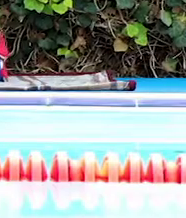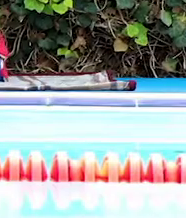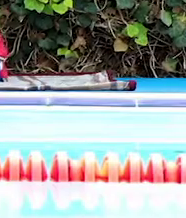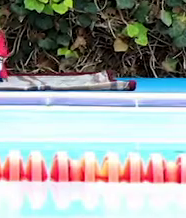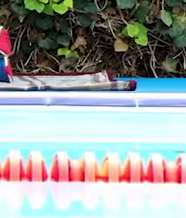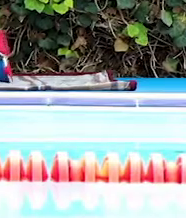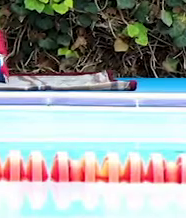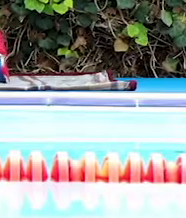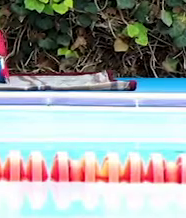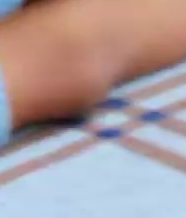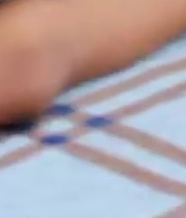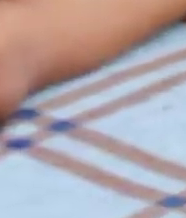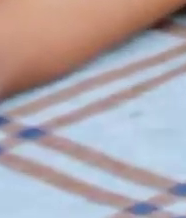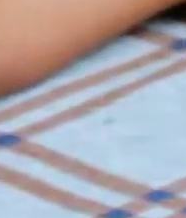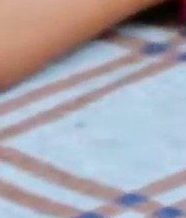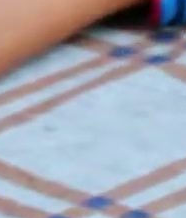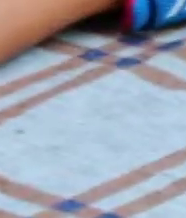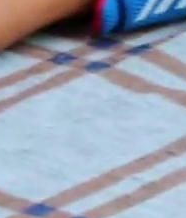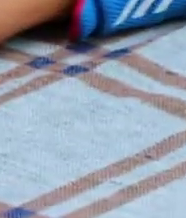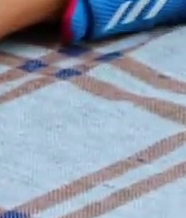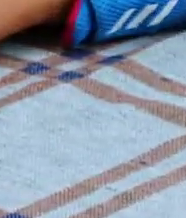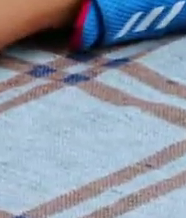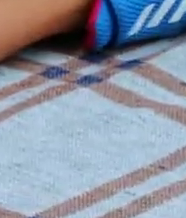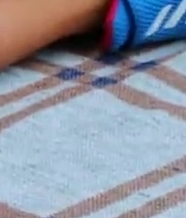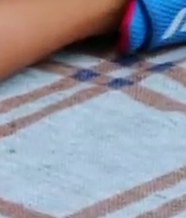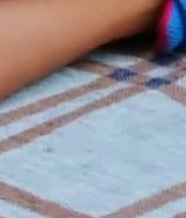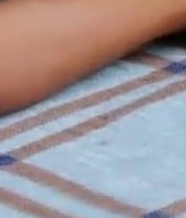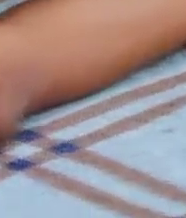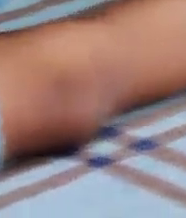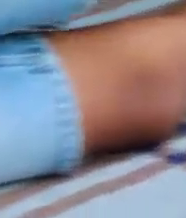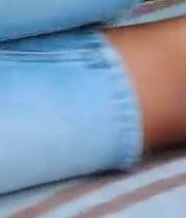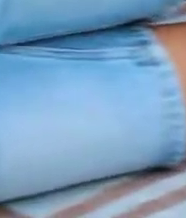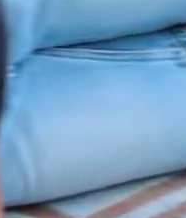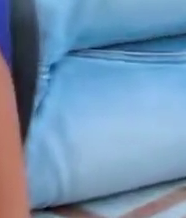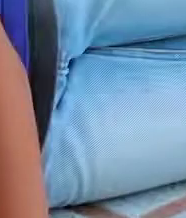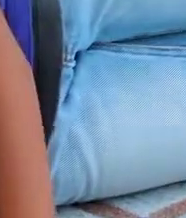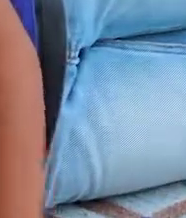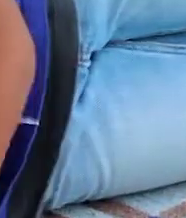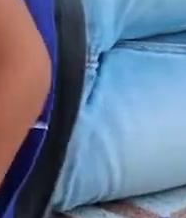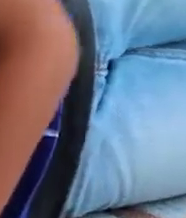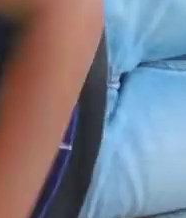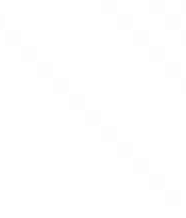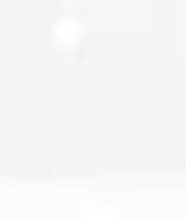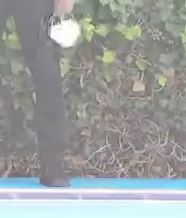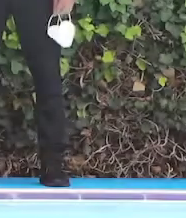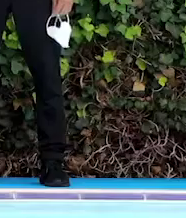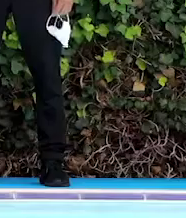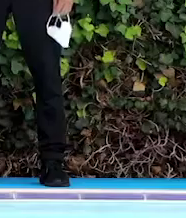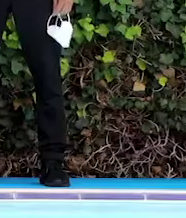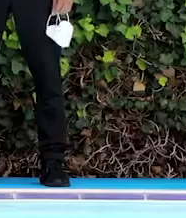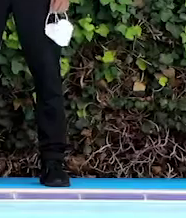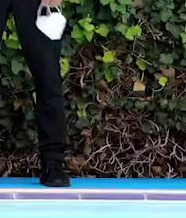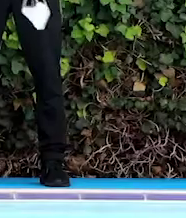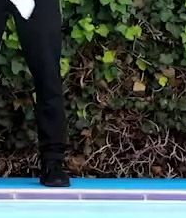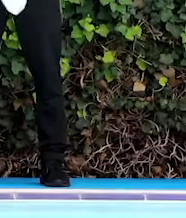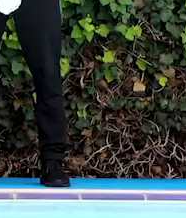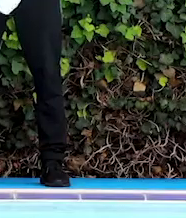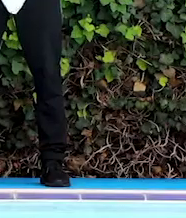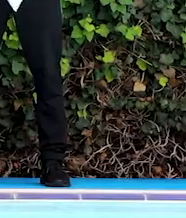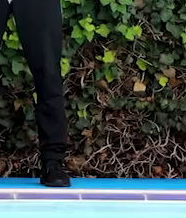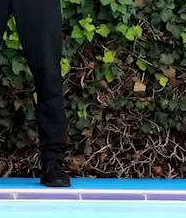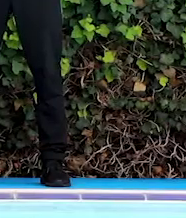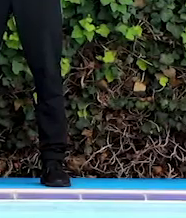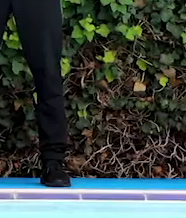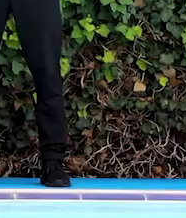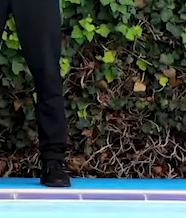Bien estirado. Ponemos bien la posición. Y ejecutamos tres veces. Recuerda, al terminar la